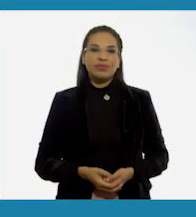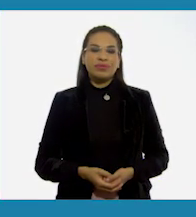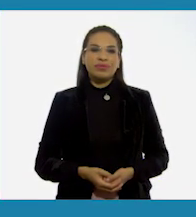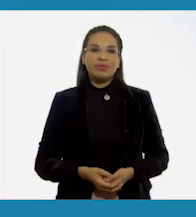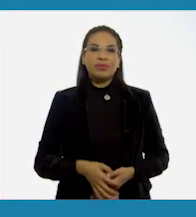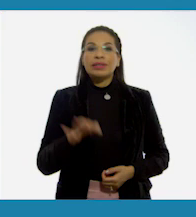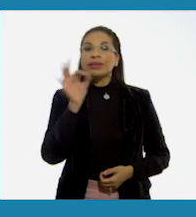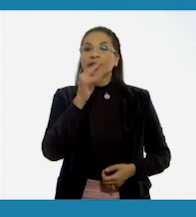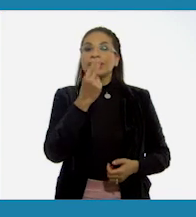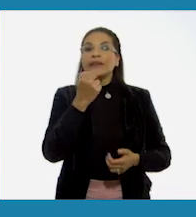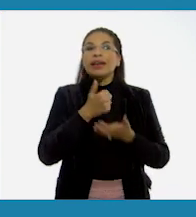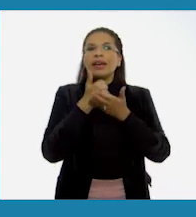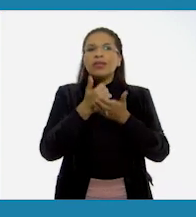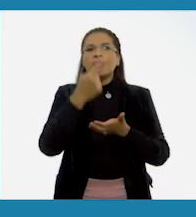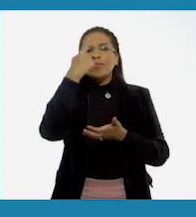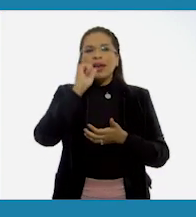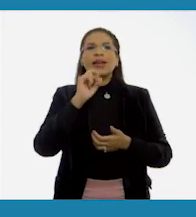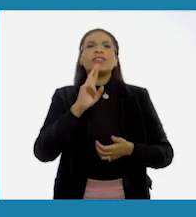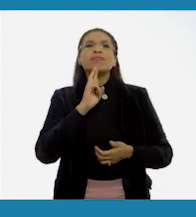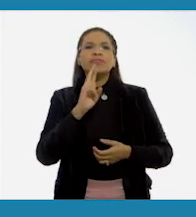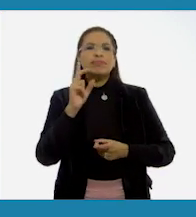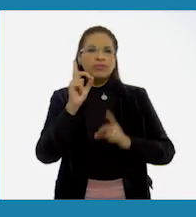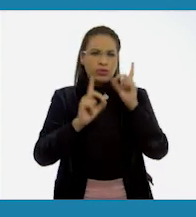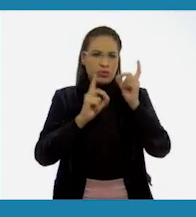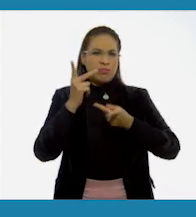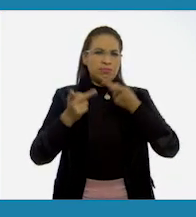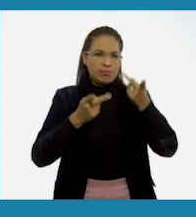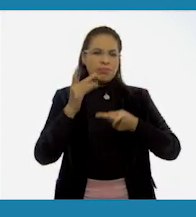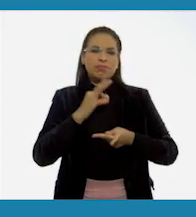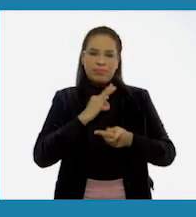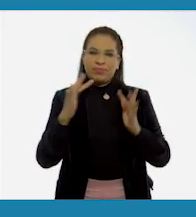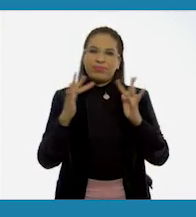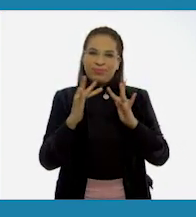Si necesitas ayuda para responder tus dudas, contáctanos.